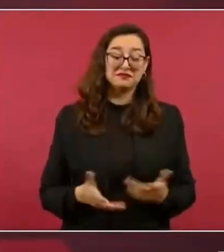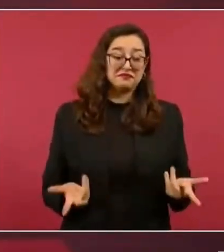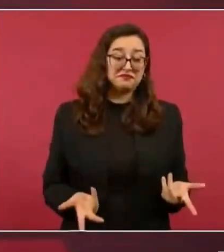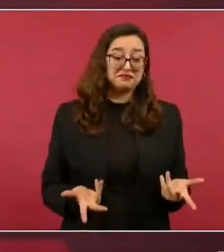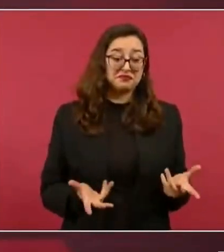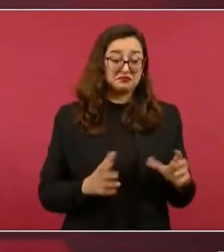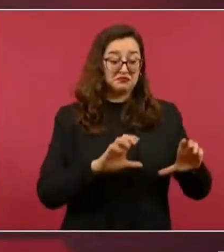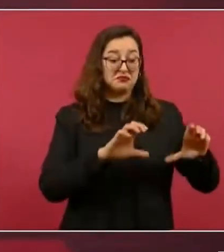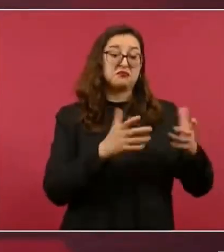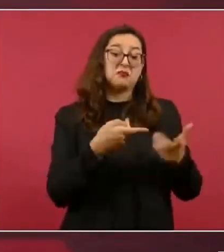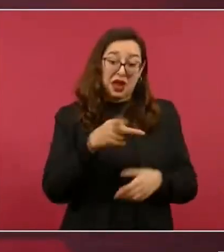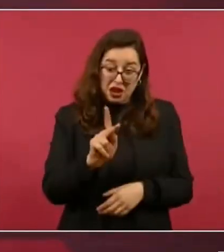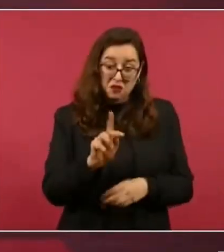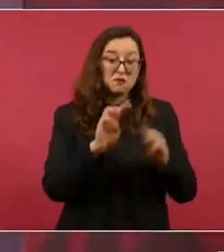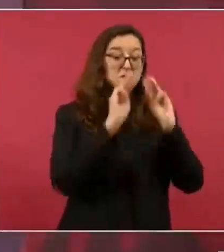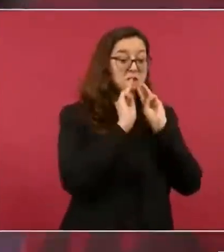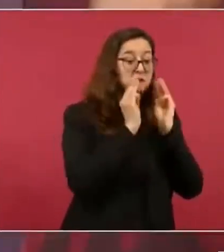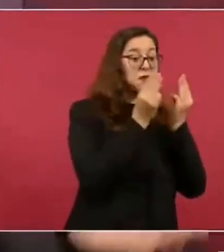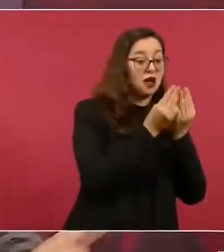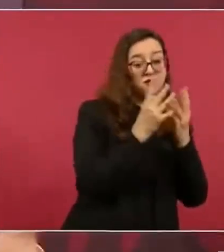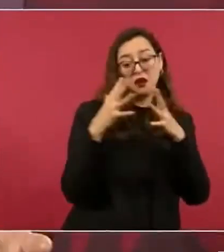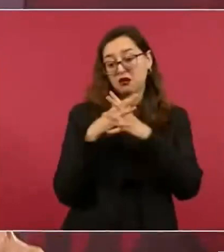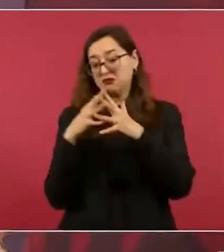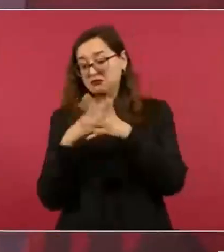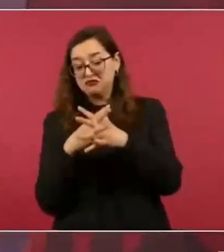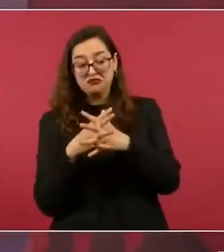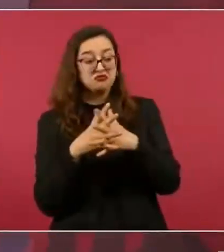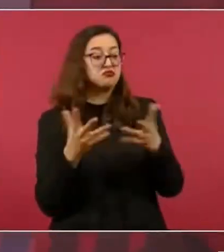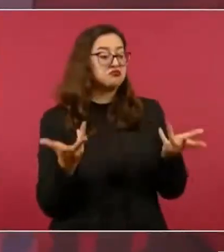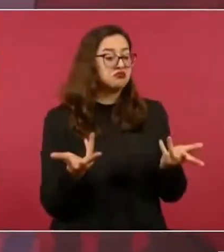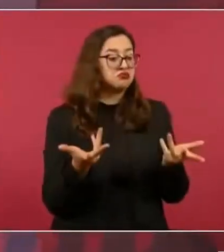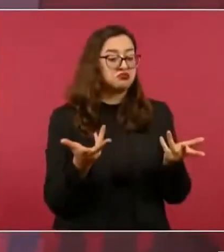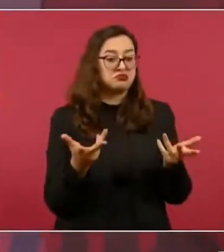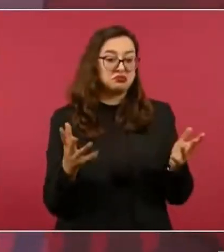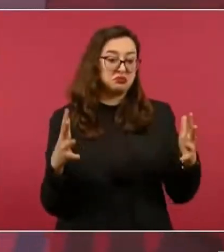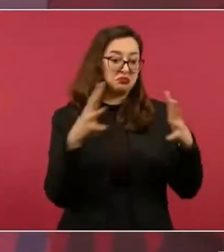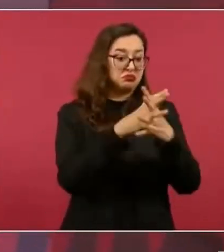a que salga perjudicada a la población,